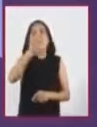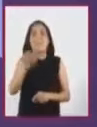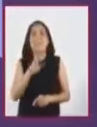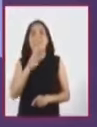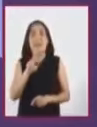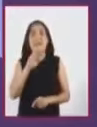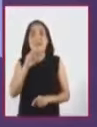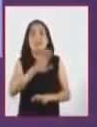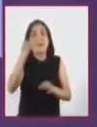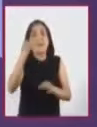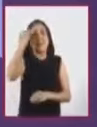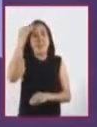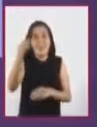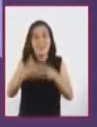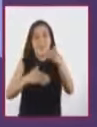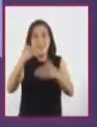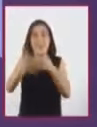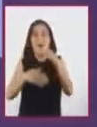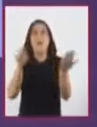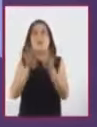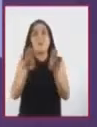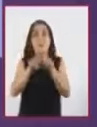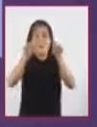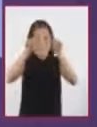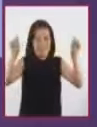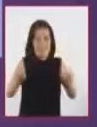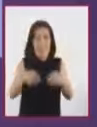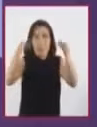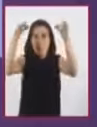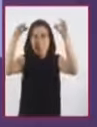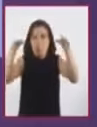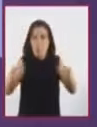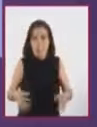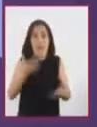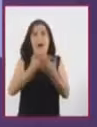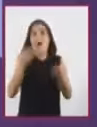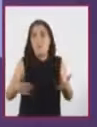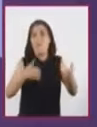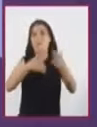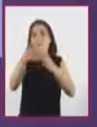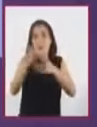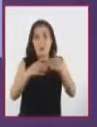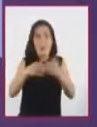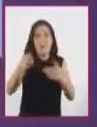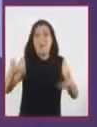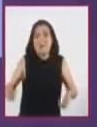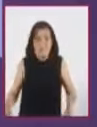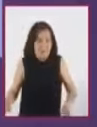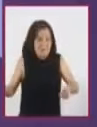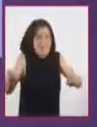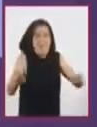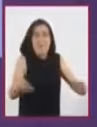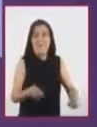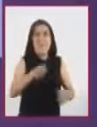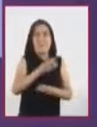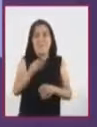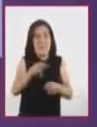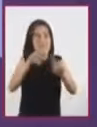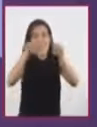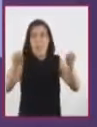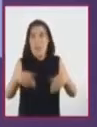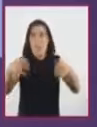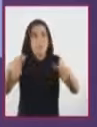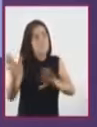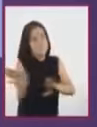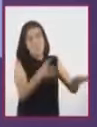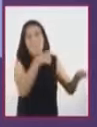con el paso del tiempo, dando auge a las pantallas planas que conocemos actualmente, desplazando a los televisores convencionales por